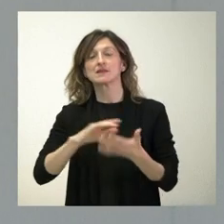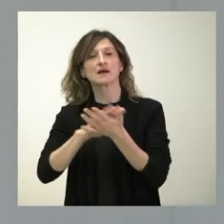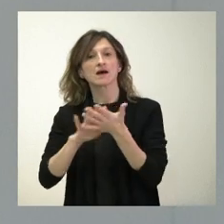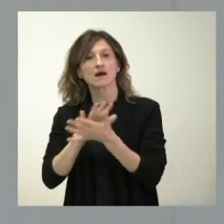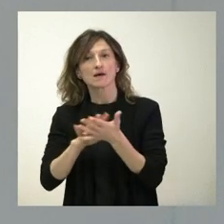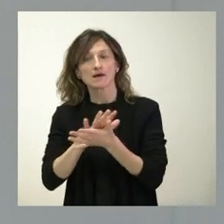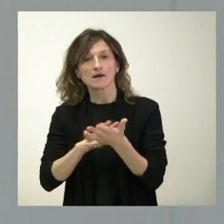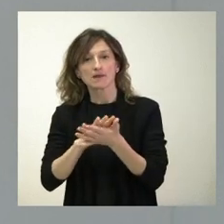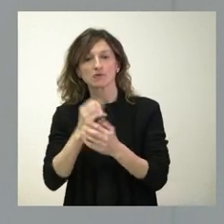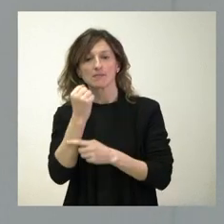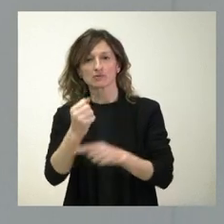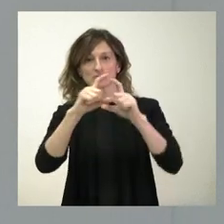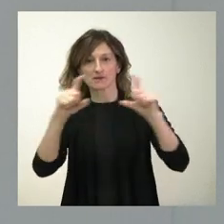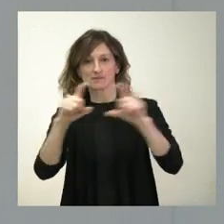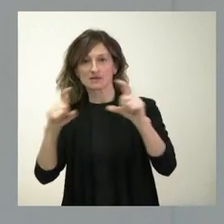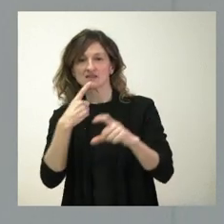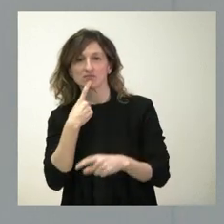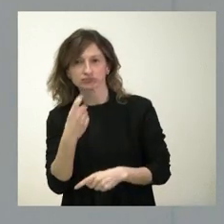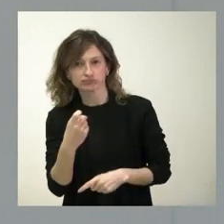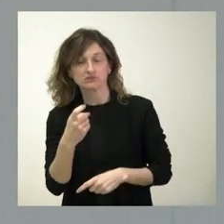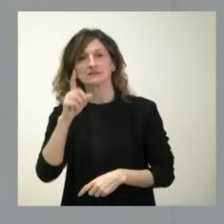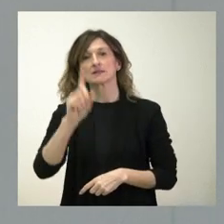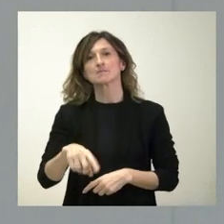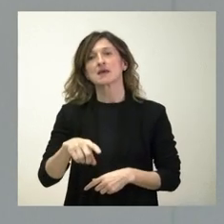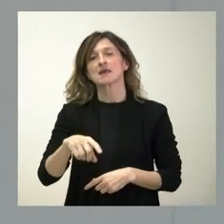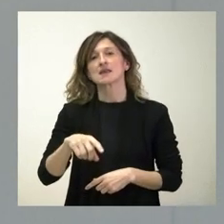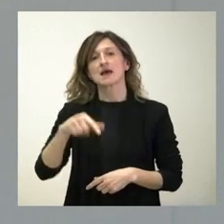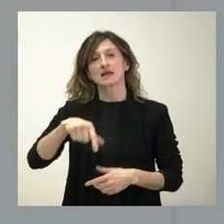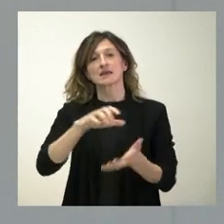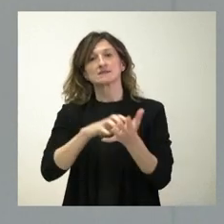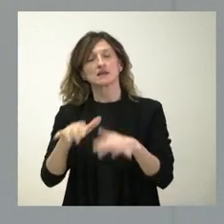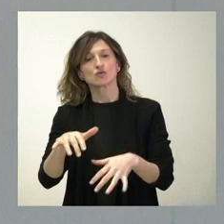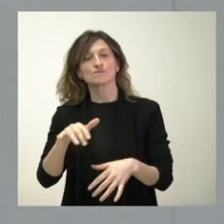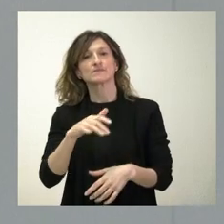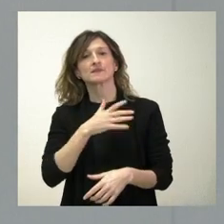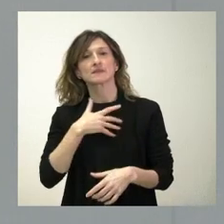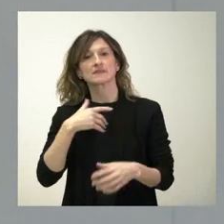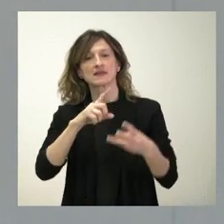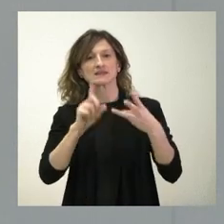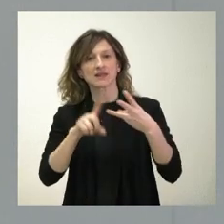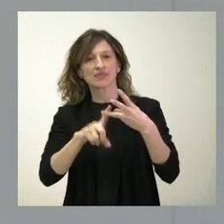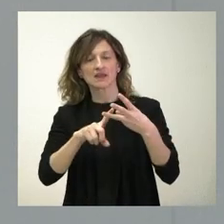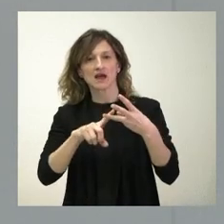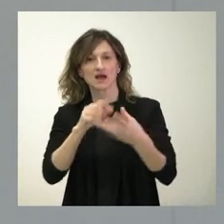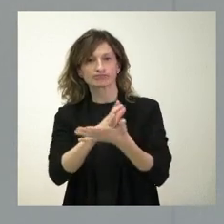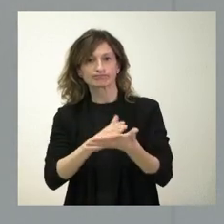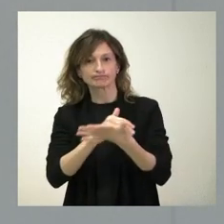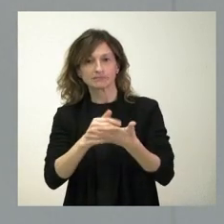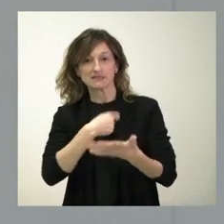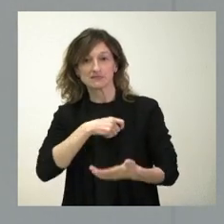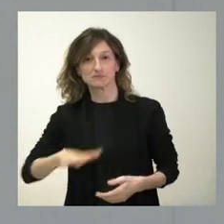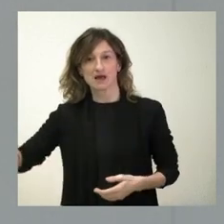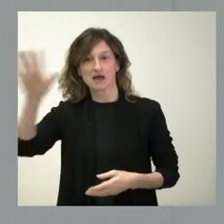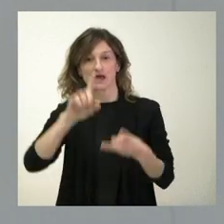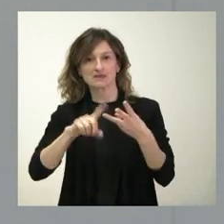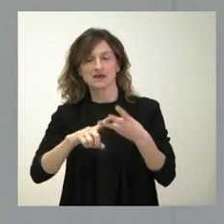apoyo a empresas que tienen dificultades y hablamos también en nuestra comunidad de situarnos como la tercera comunidad autónoma de España con